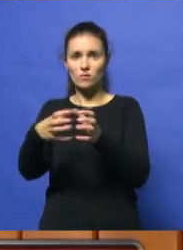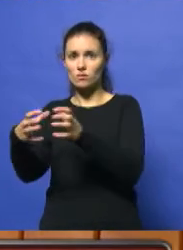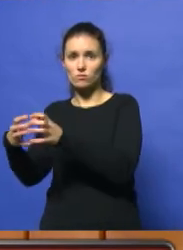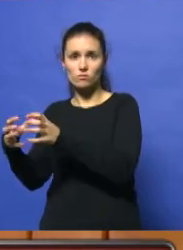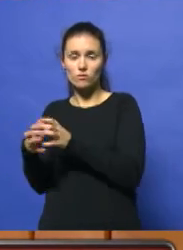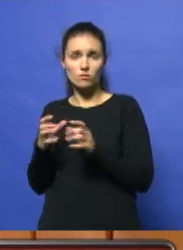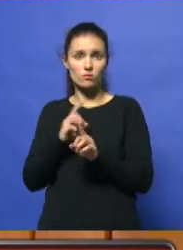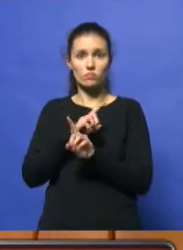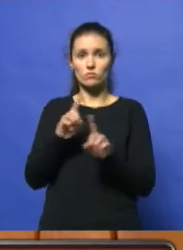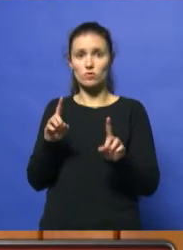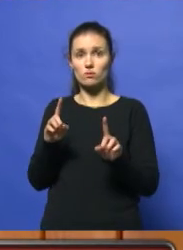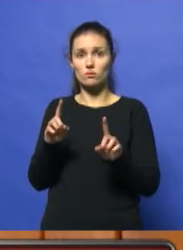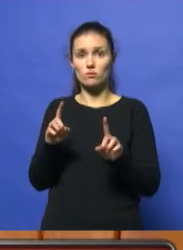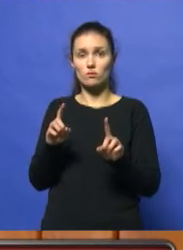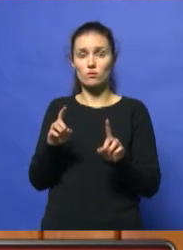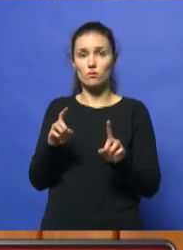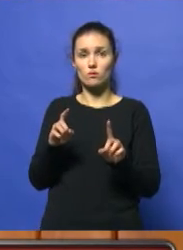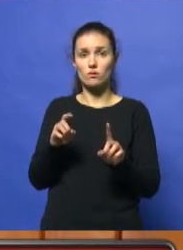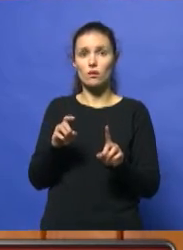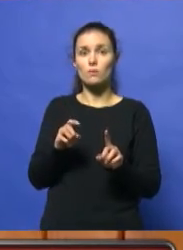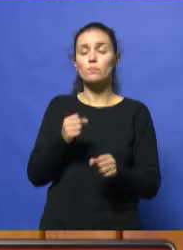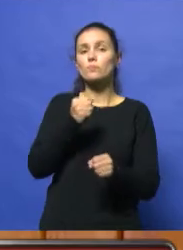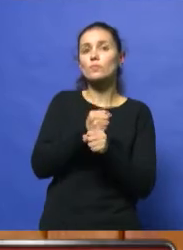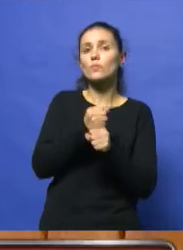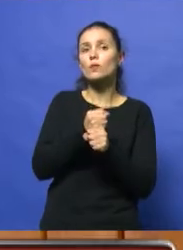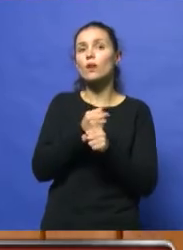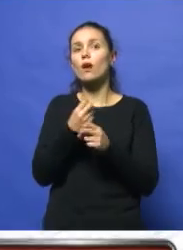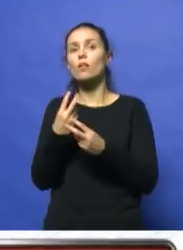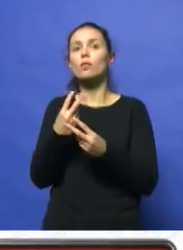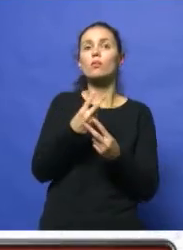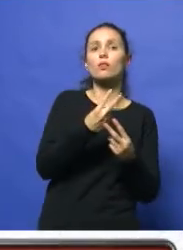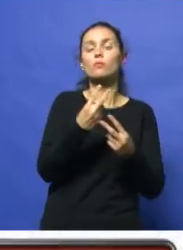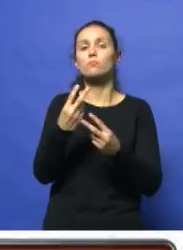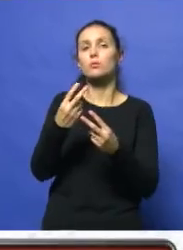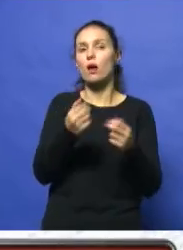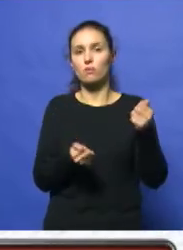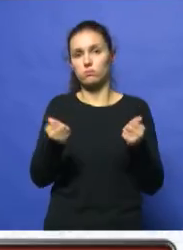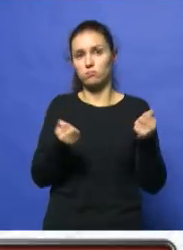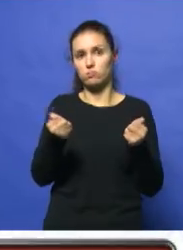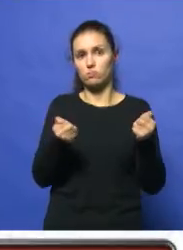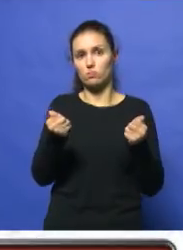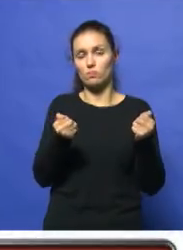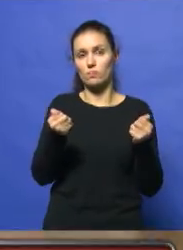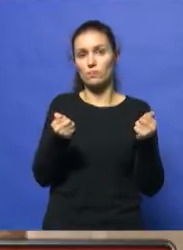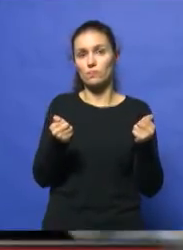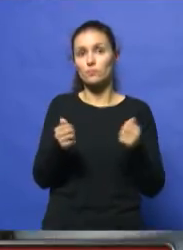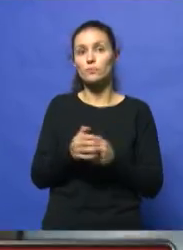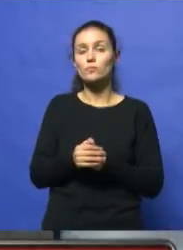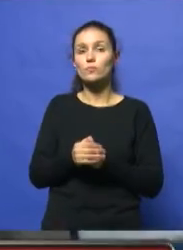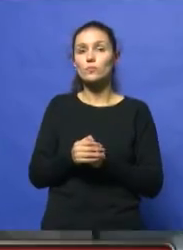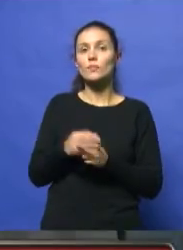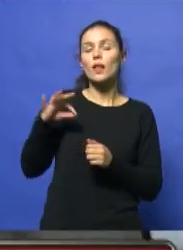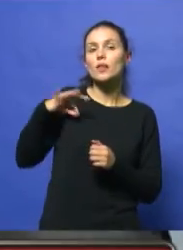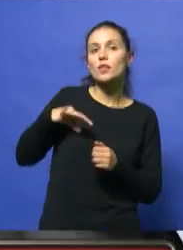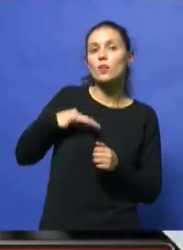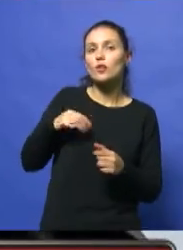si bien es cierto, es un trabajador que está muy ligado por su tipo de remuneración,